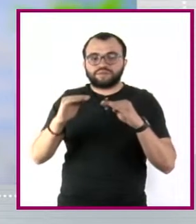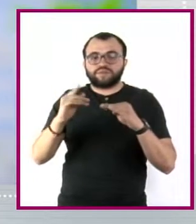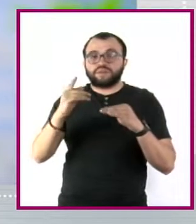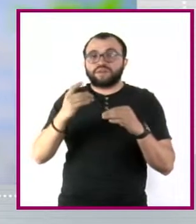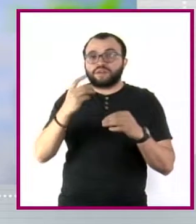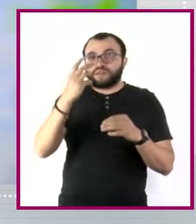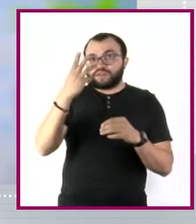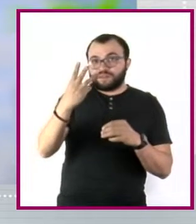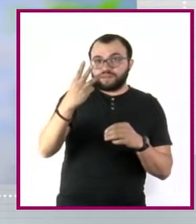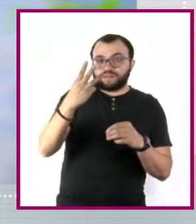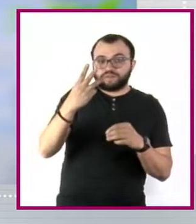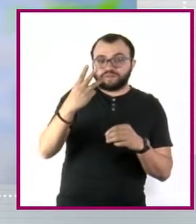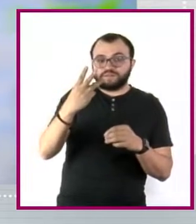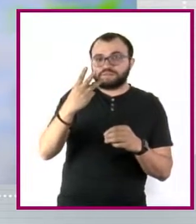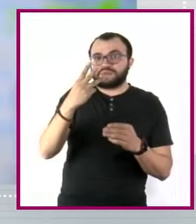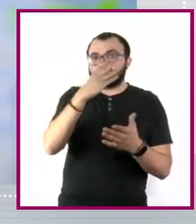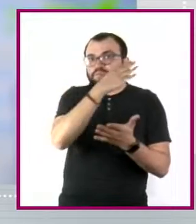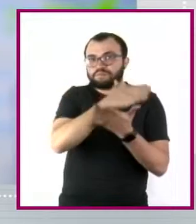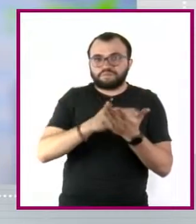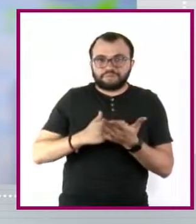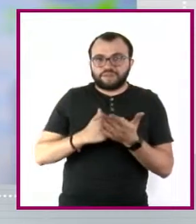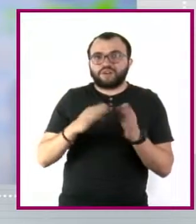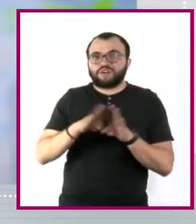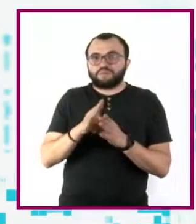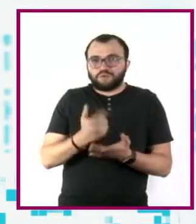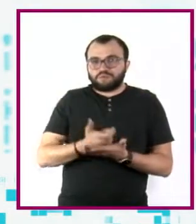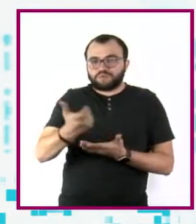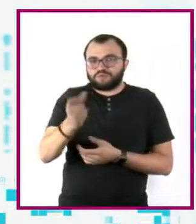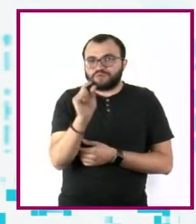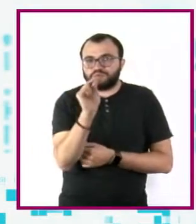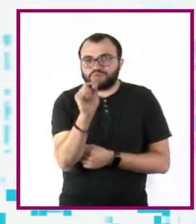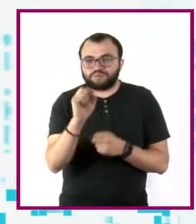tres salarios mínimos es la mitad del porcentaje a nivel nacional.